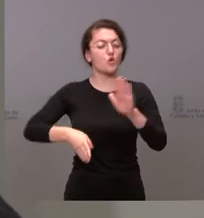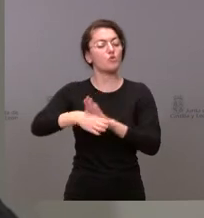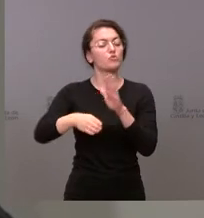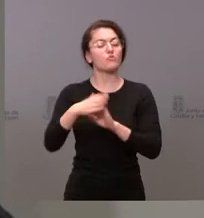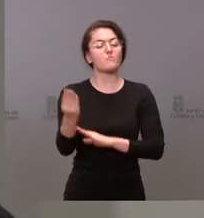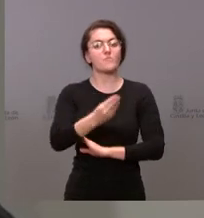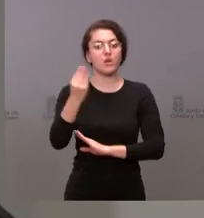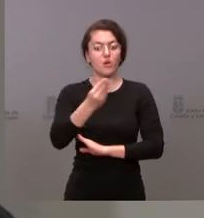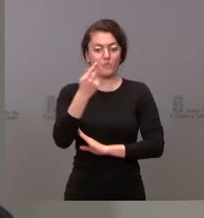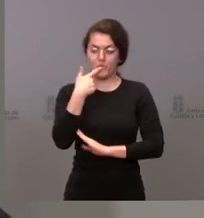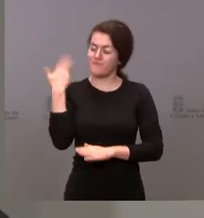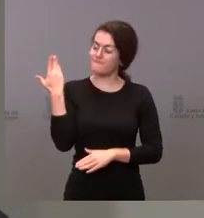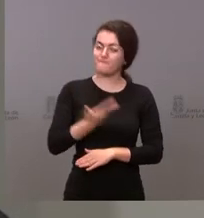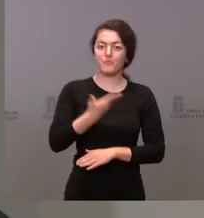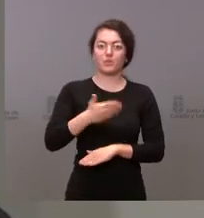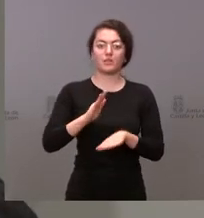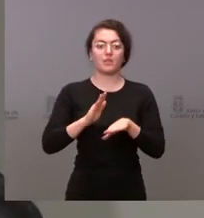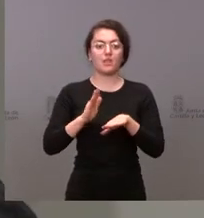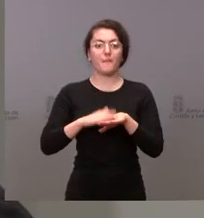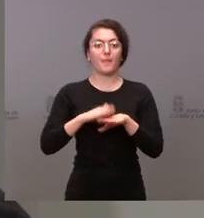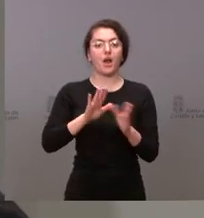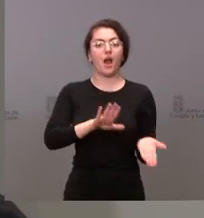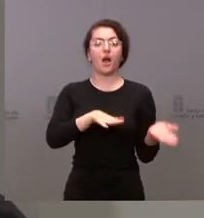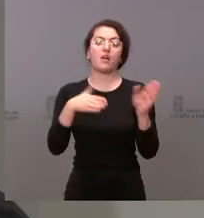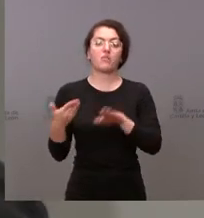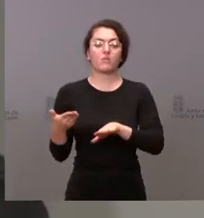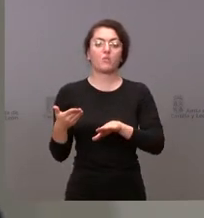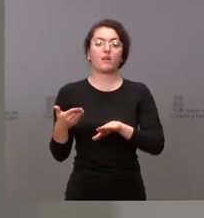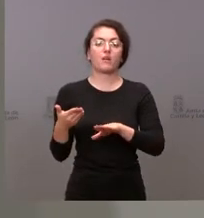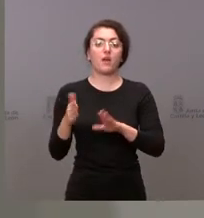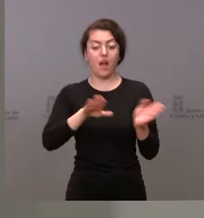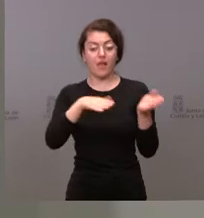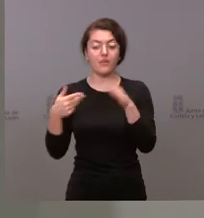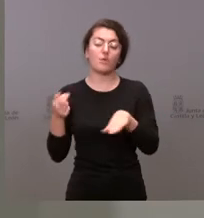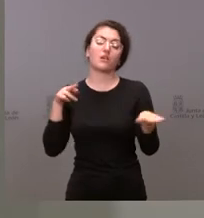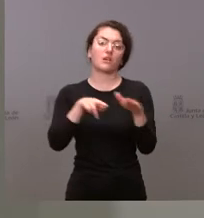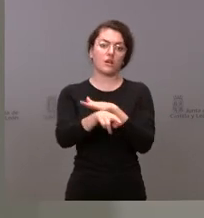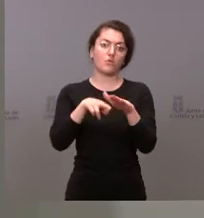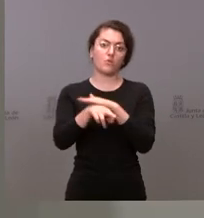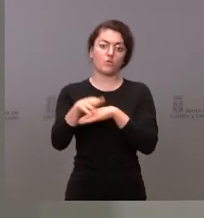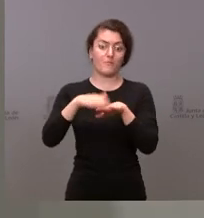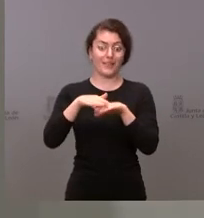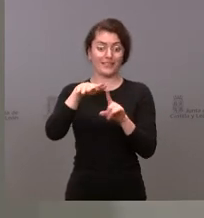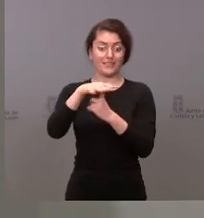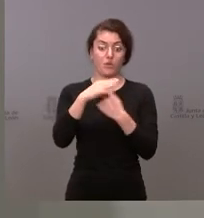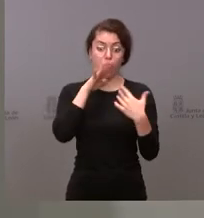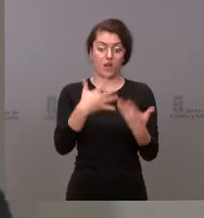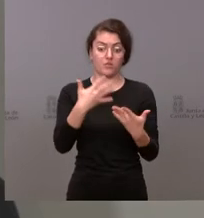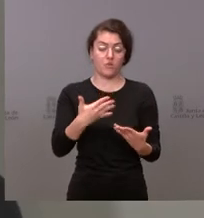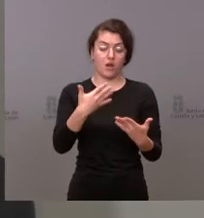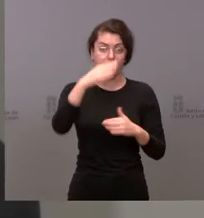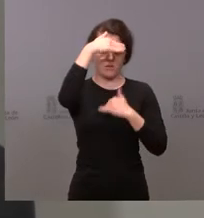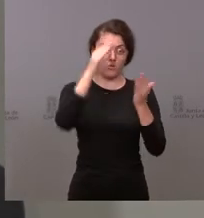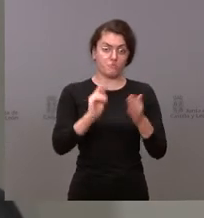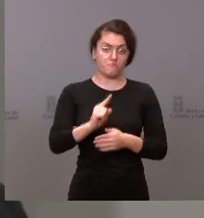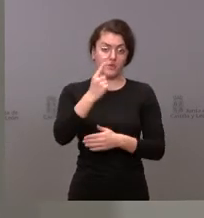clave en nuestro proceso de adecuación de recursos a la situación actual en la atención primaria por